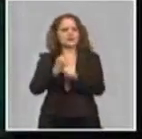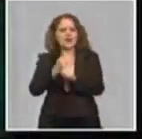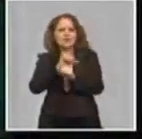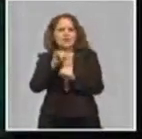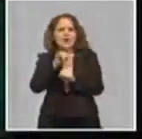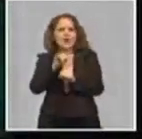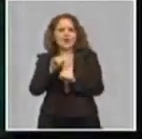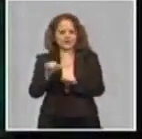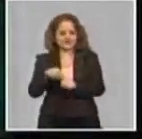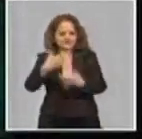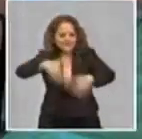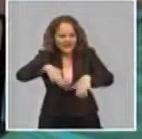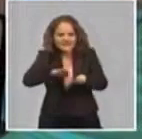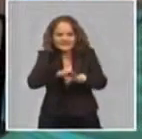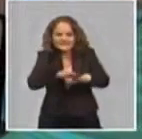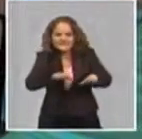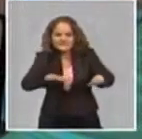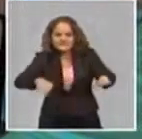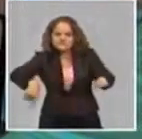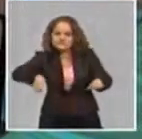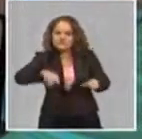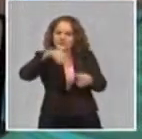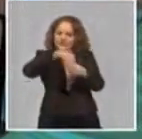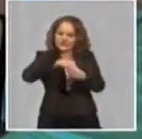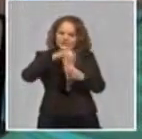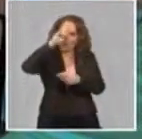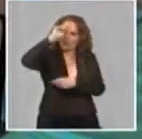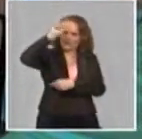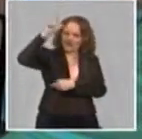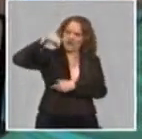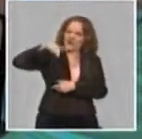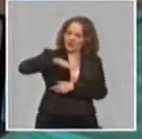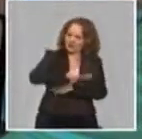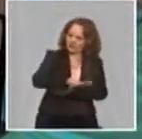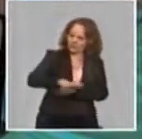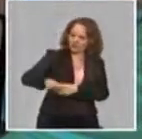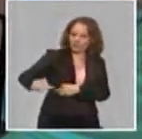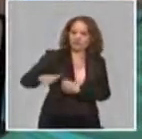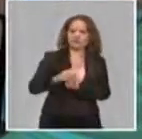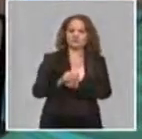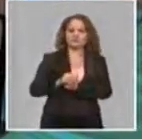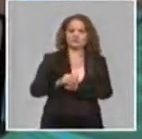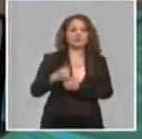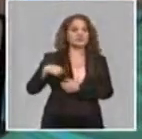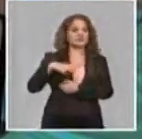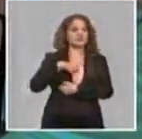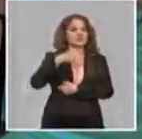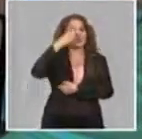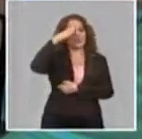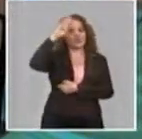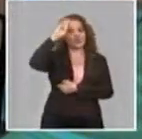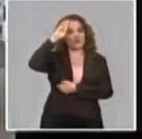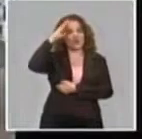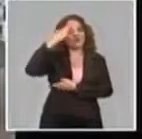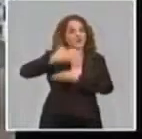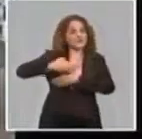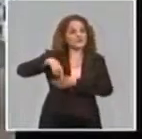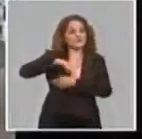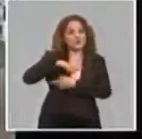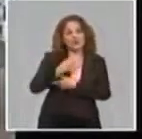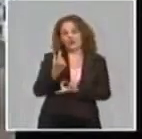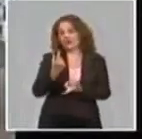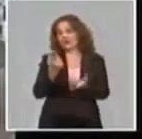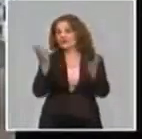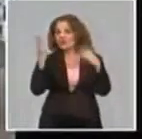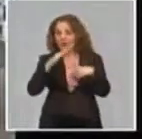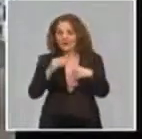hay una alta limitación con los líquidos asfácticos, pero al final el país ha seguido produciendo, no a los ritmos que